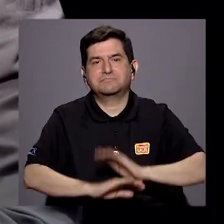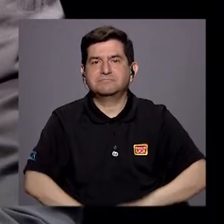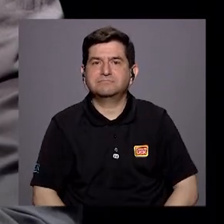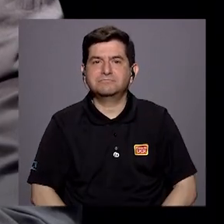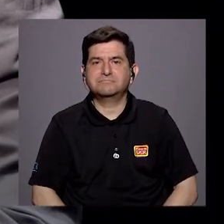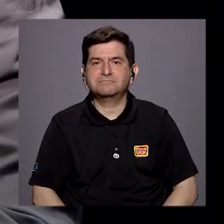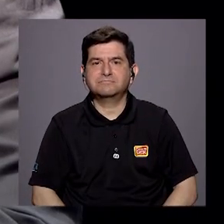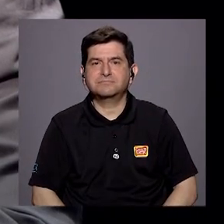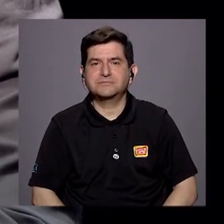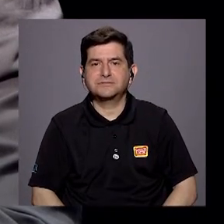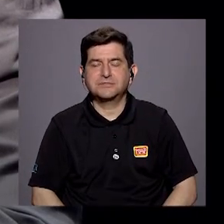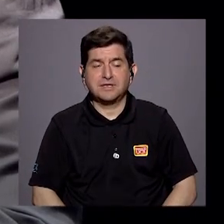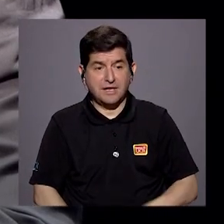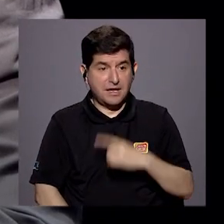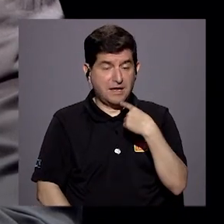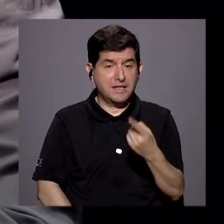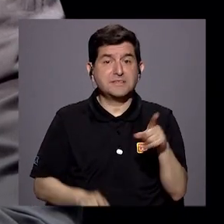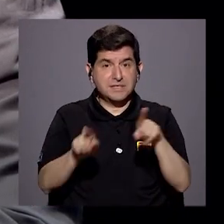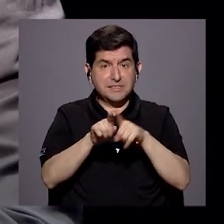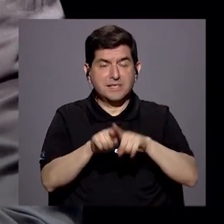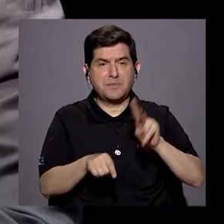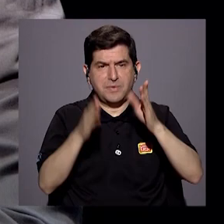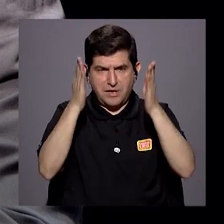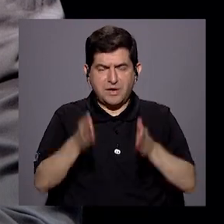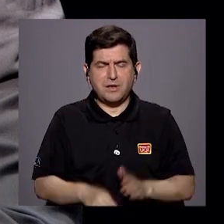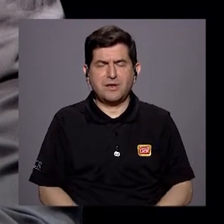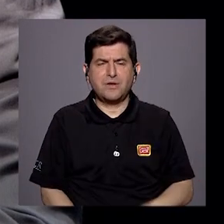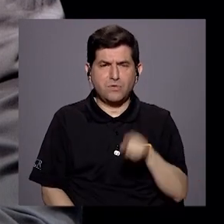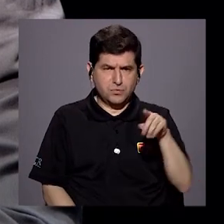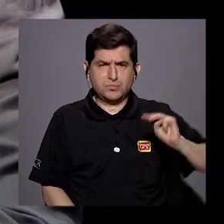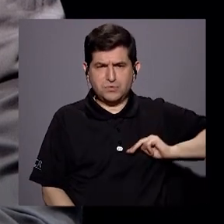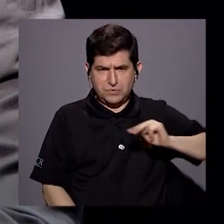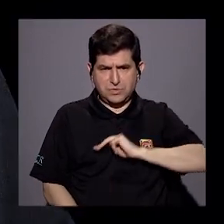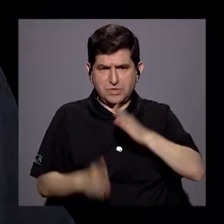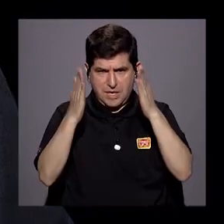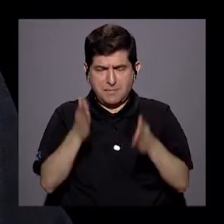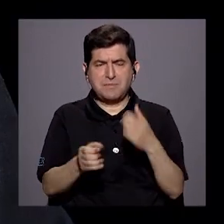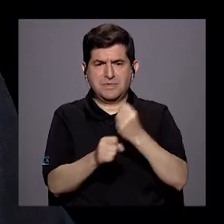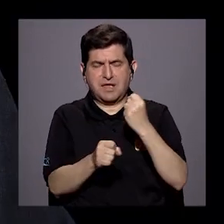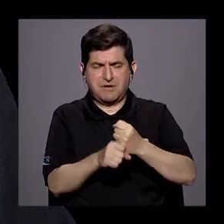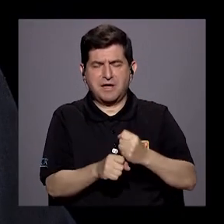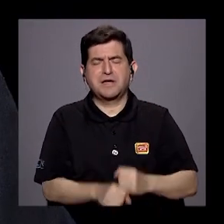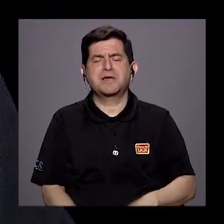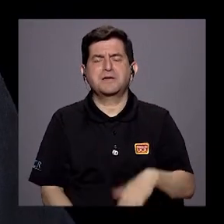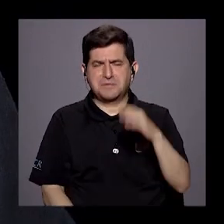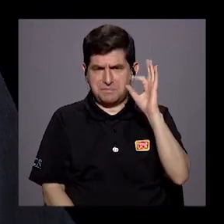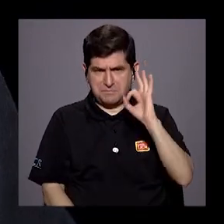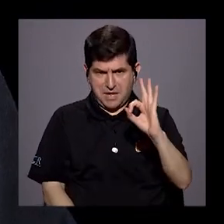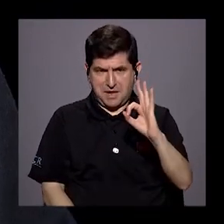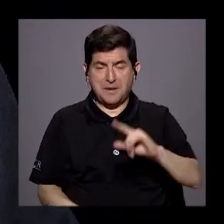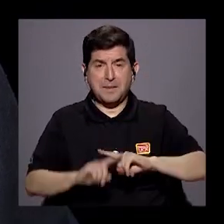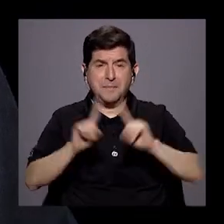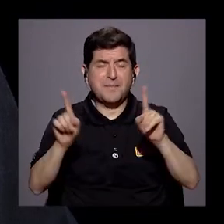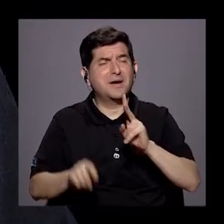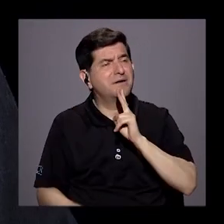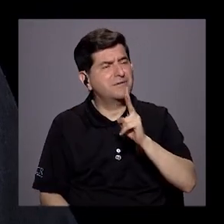Que por cierto, los colegas lo destacaban a usted como un ministro que sabía hacer bien las cosas. Muchas gracias, pero la verdad es que